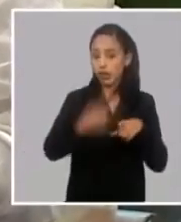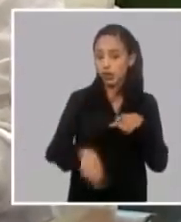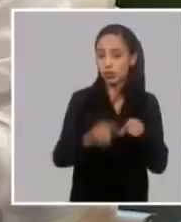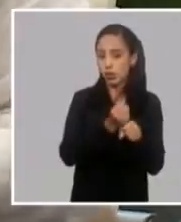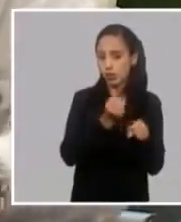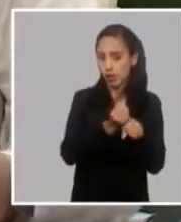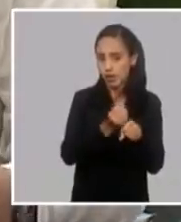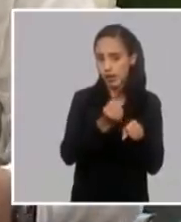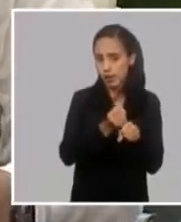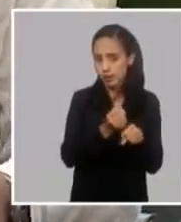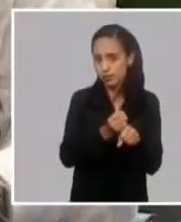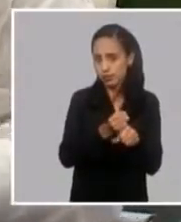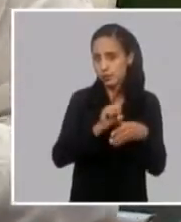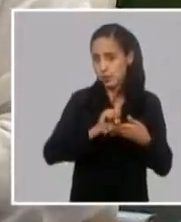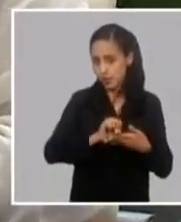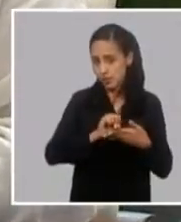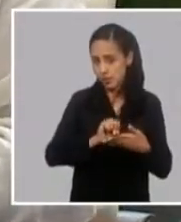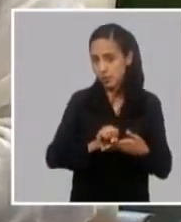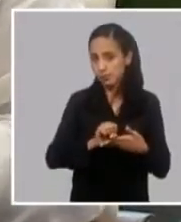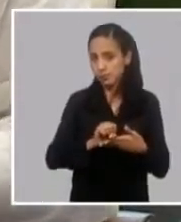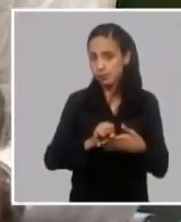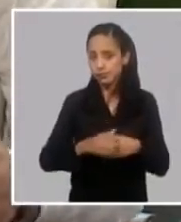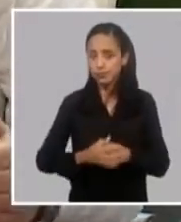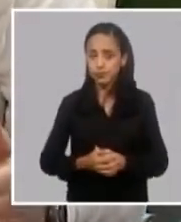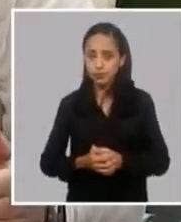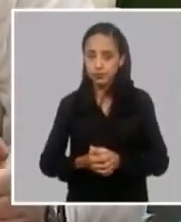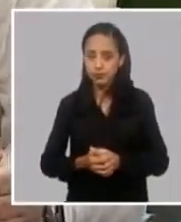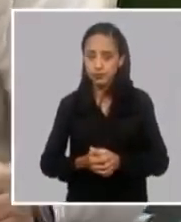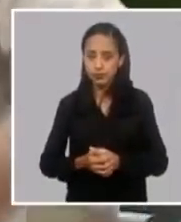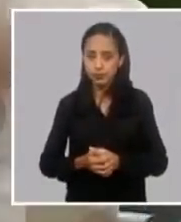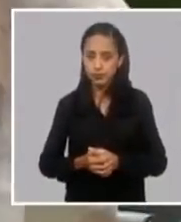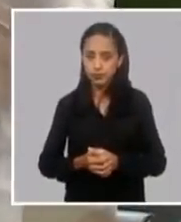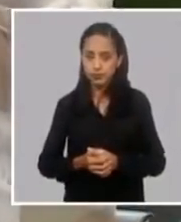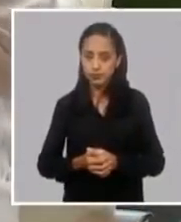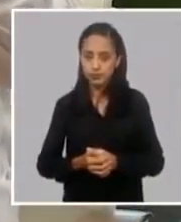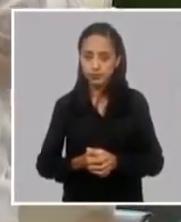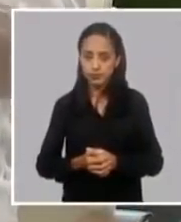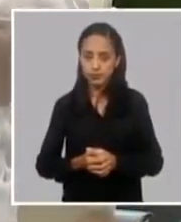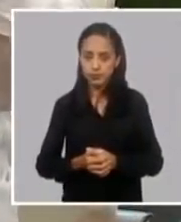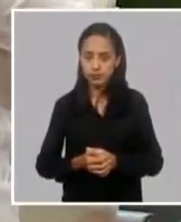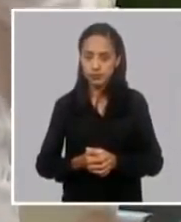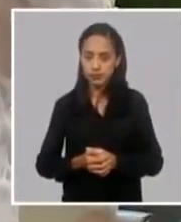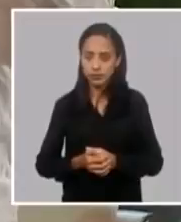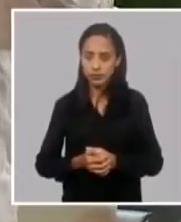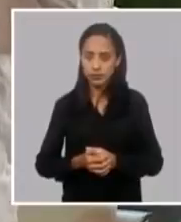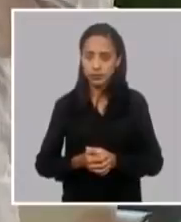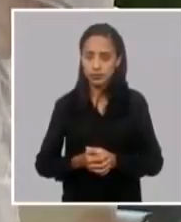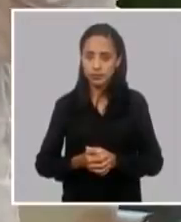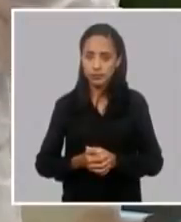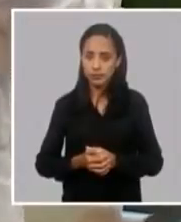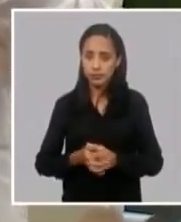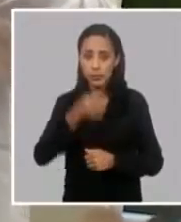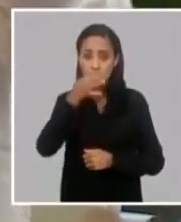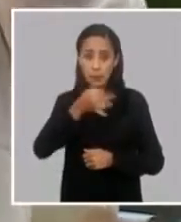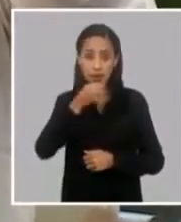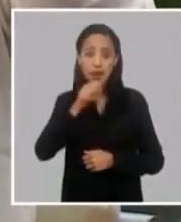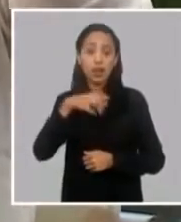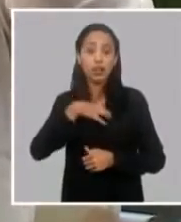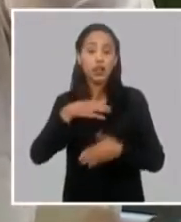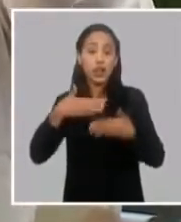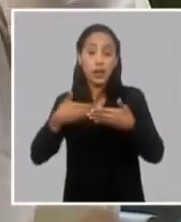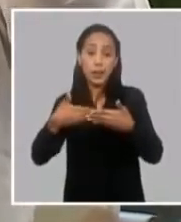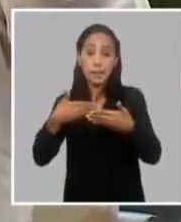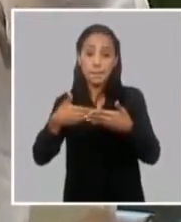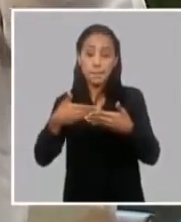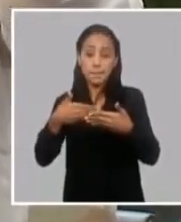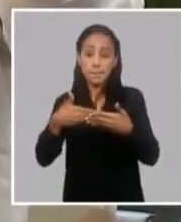está bien definido y lo vamos a llevar a cabo ahora o sea tienes un vamos a suponer tienes una empresa que es socio